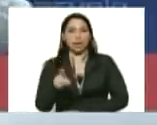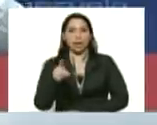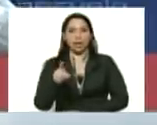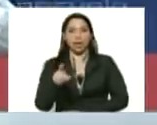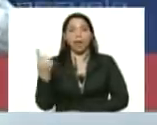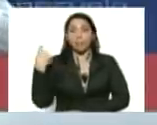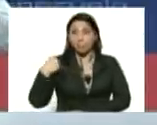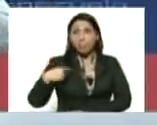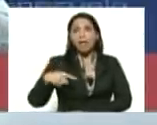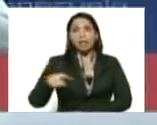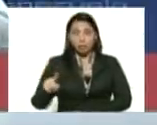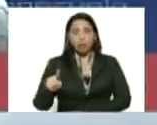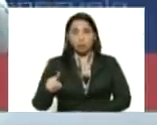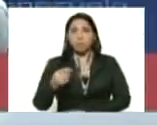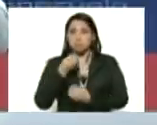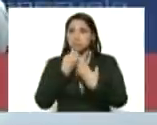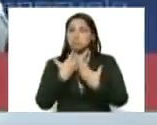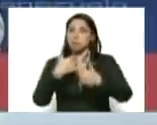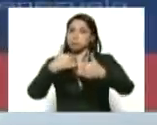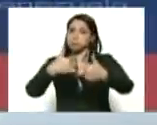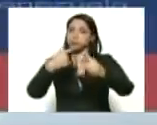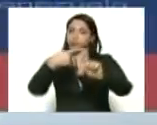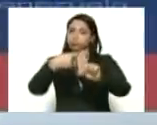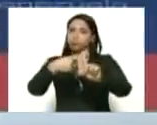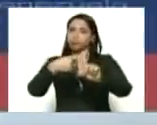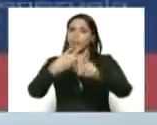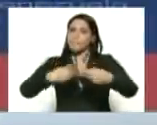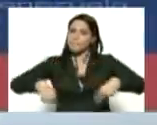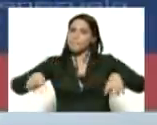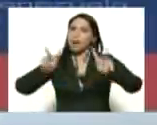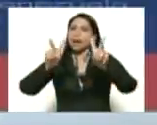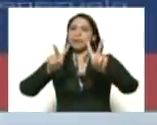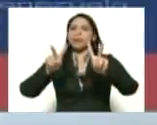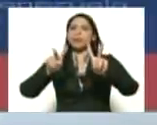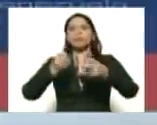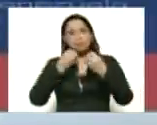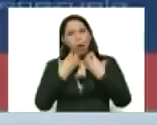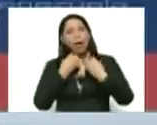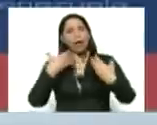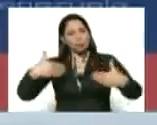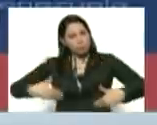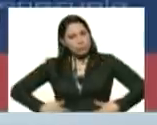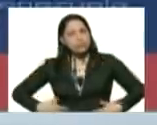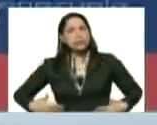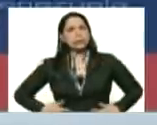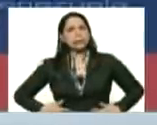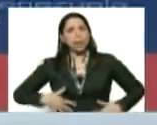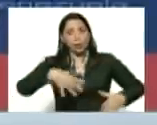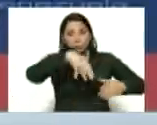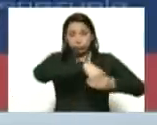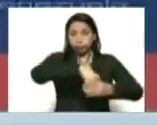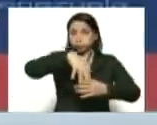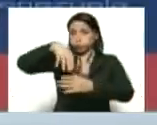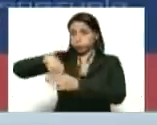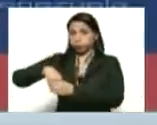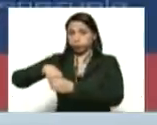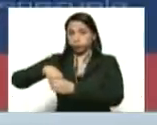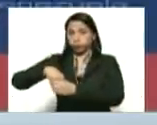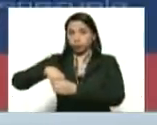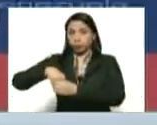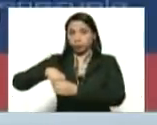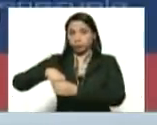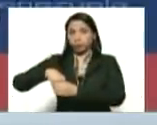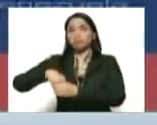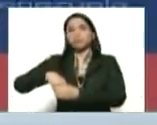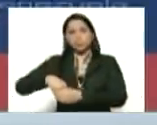ha tenido sus frutos. Ha valido la pena el sacrificio, la cuarentena y